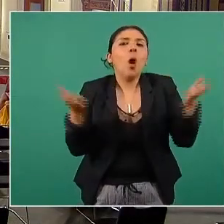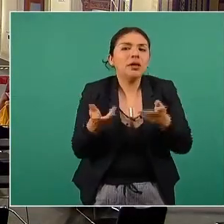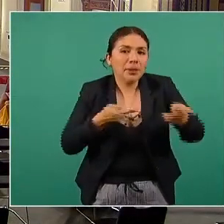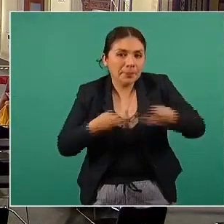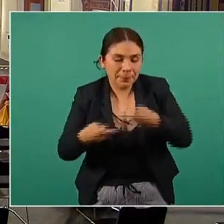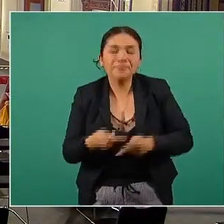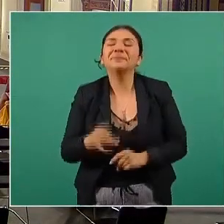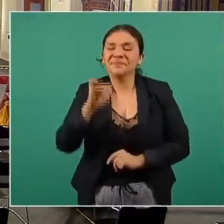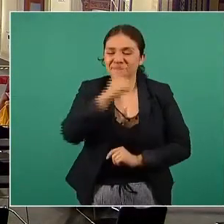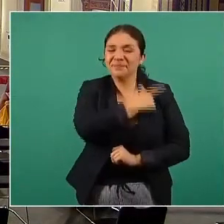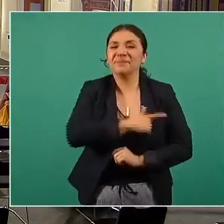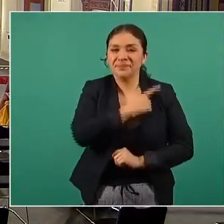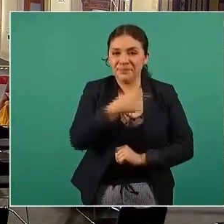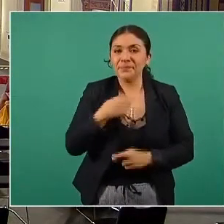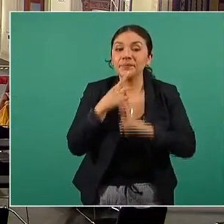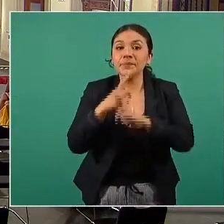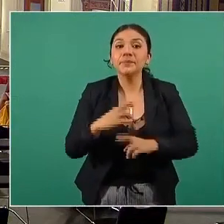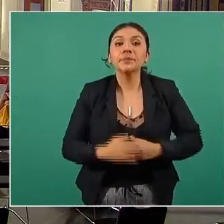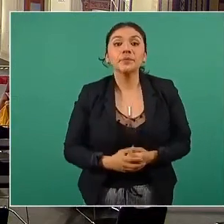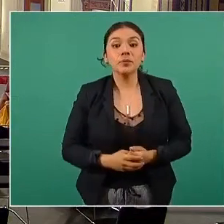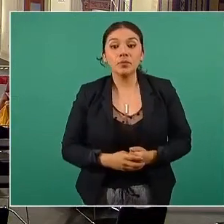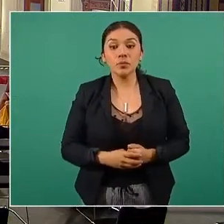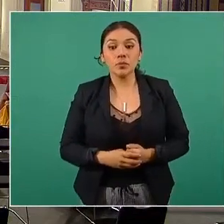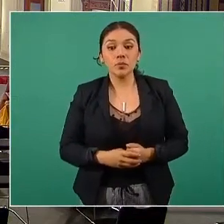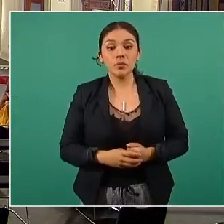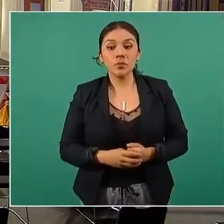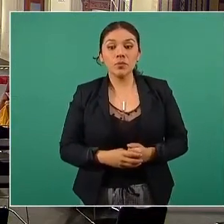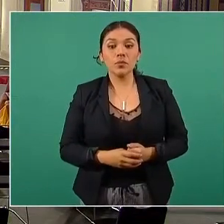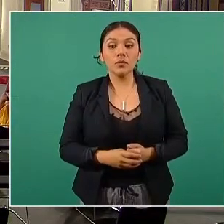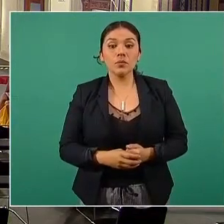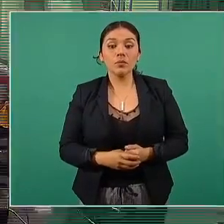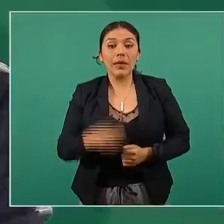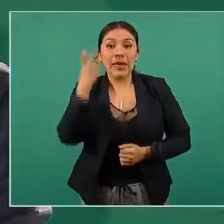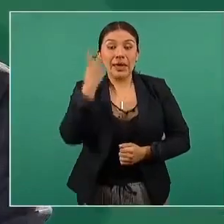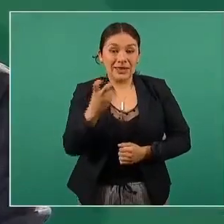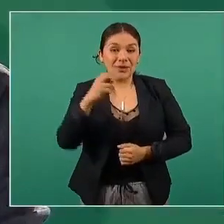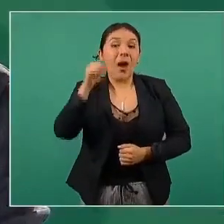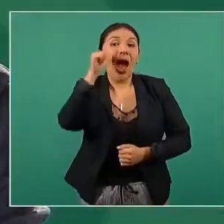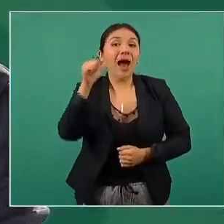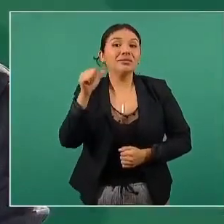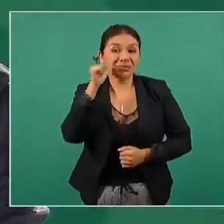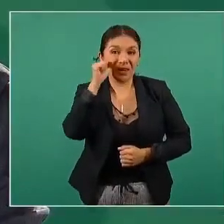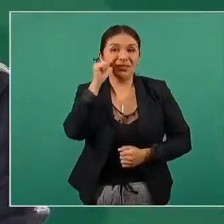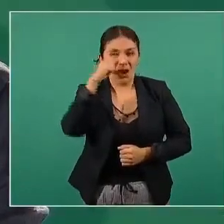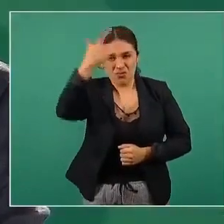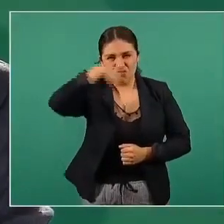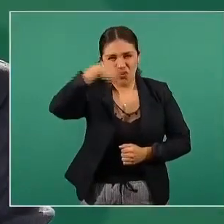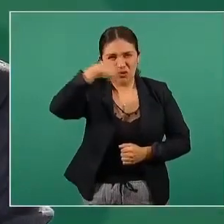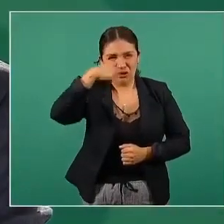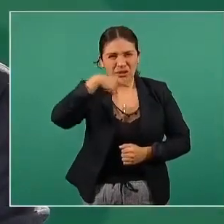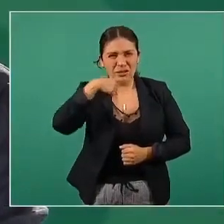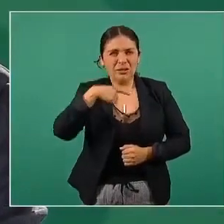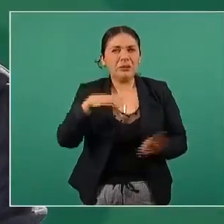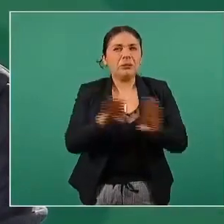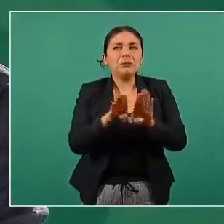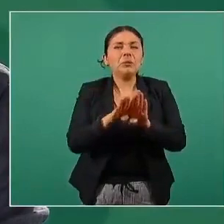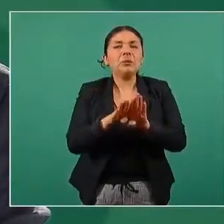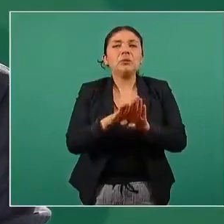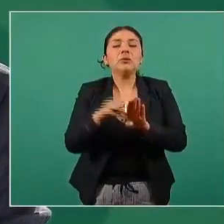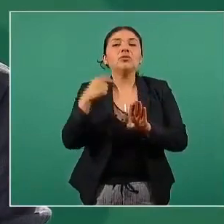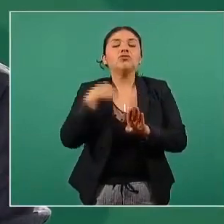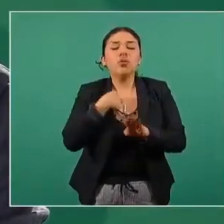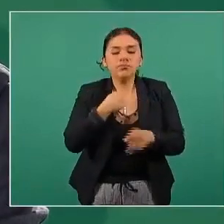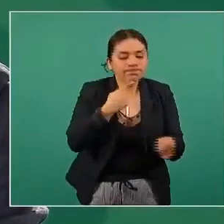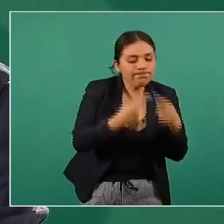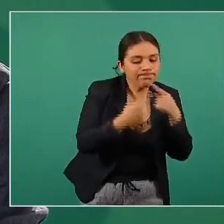Correcto. Con mucho gusto, Arturo Contreras, de Pie de Página. Esto lo comentábamos ayer en la noche, a minutos de que tomamos